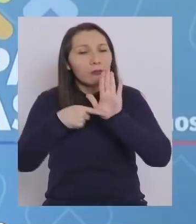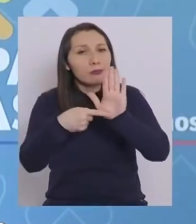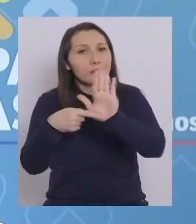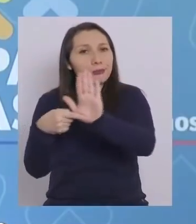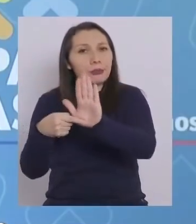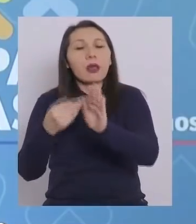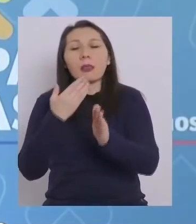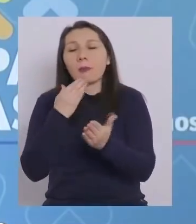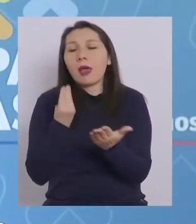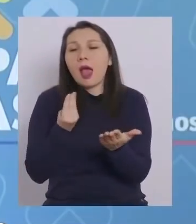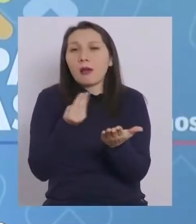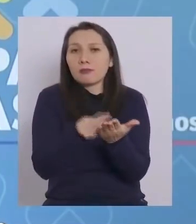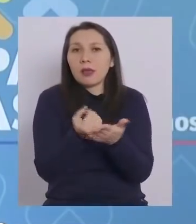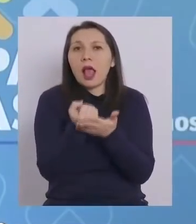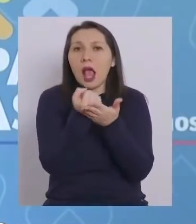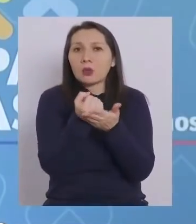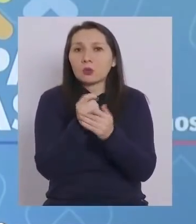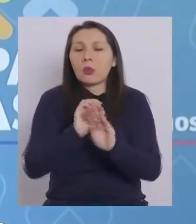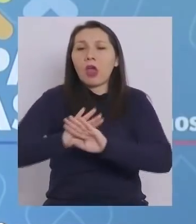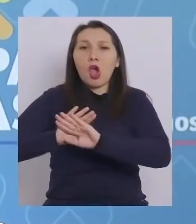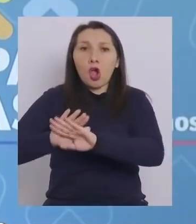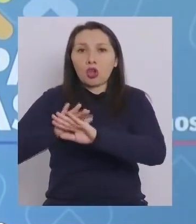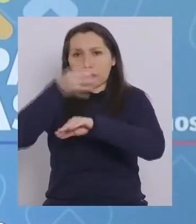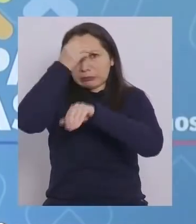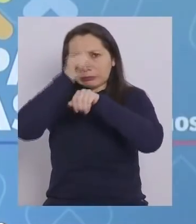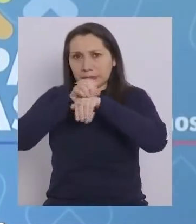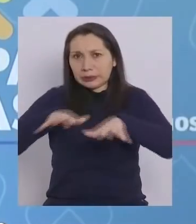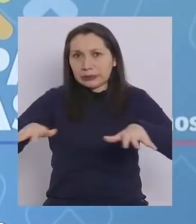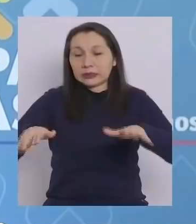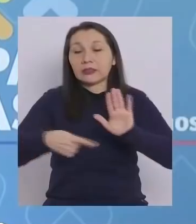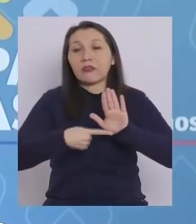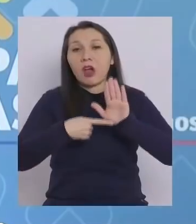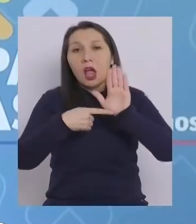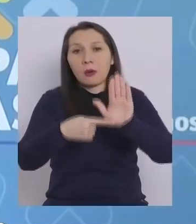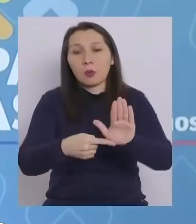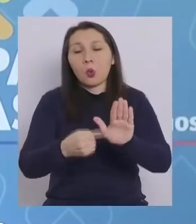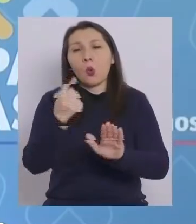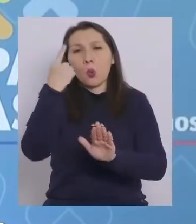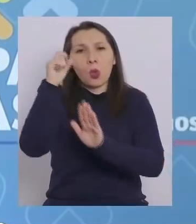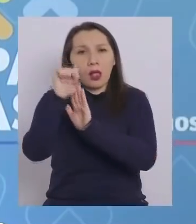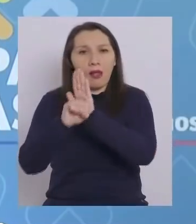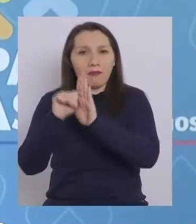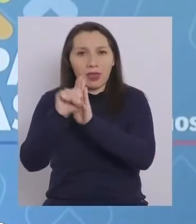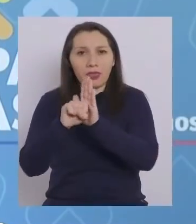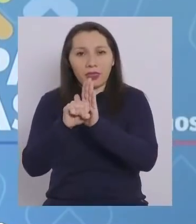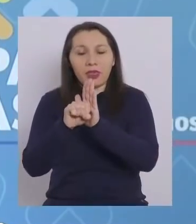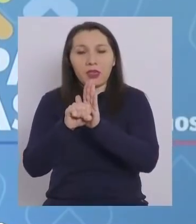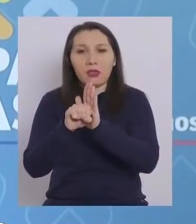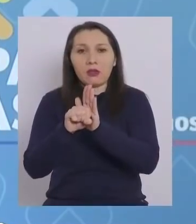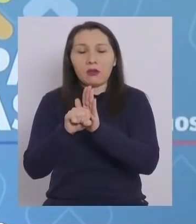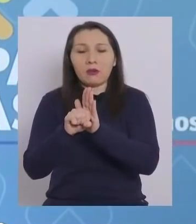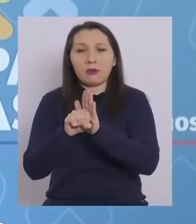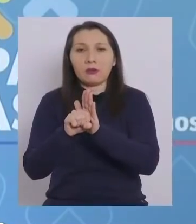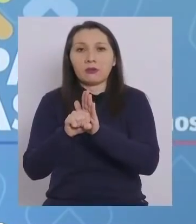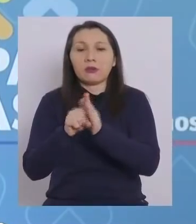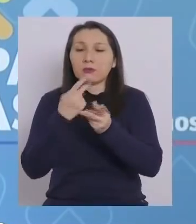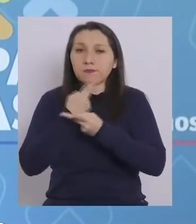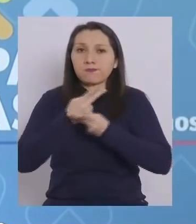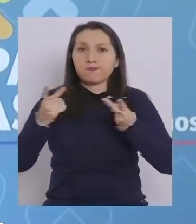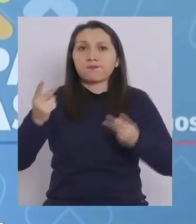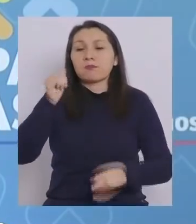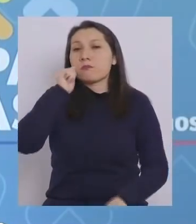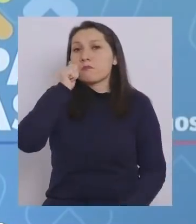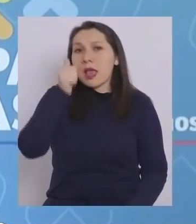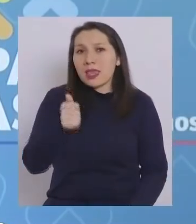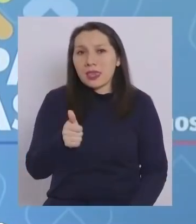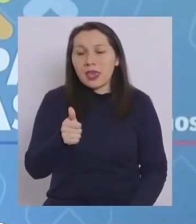contribuir a evitar el contagio. Y vamos a mostrar un video que será lanzado mañana